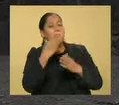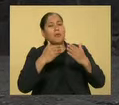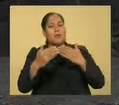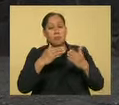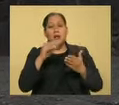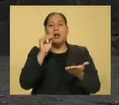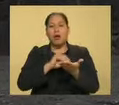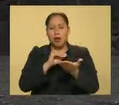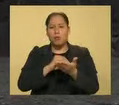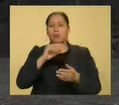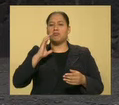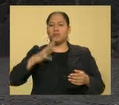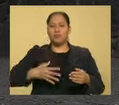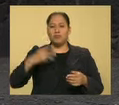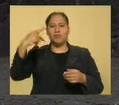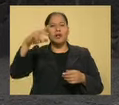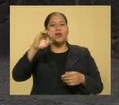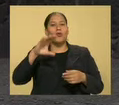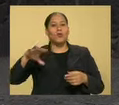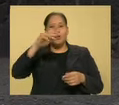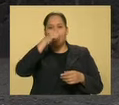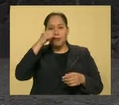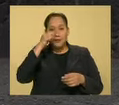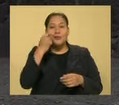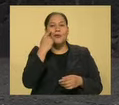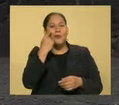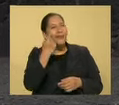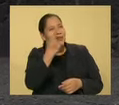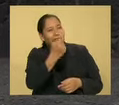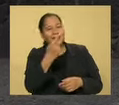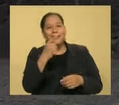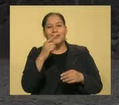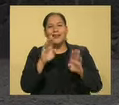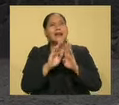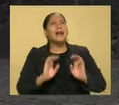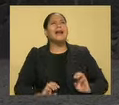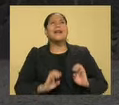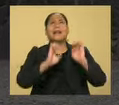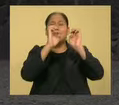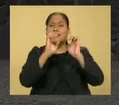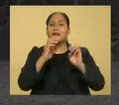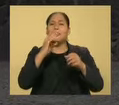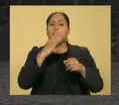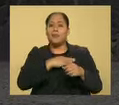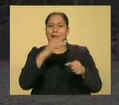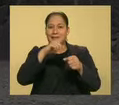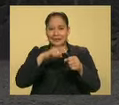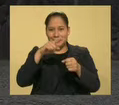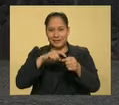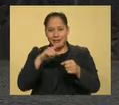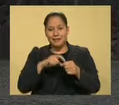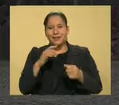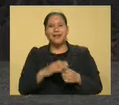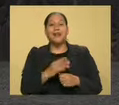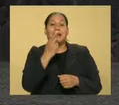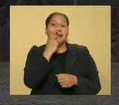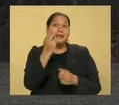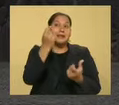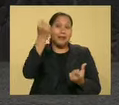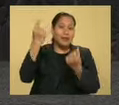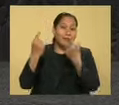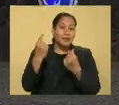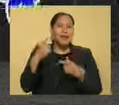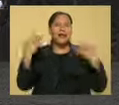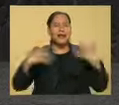orgullo de la colonia Juárez. ¡Échenle un ojito a los edificios del Buen Tono, pues! Como dicen por